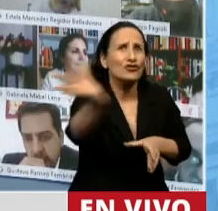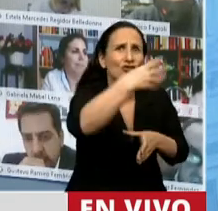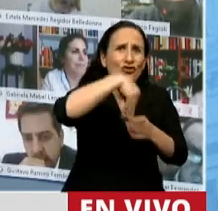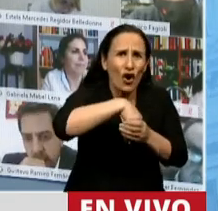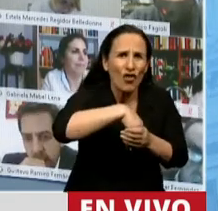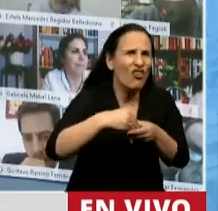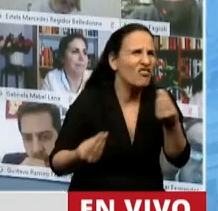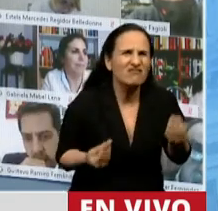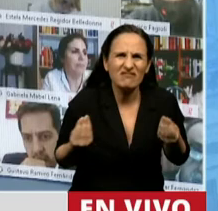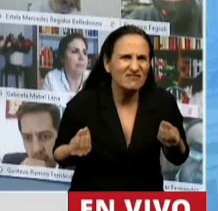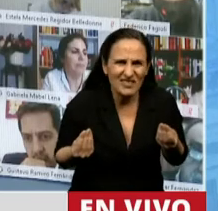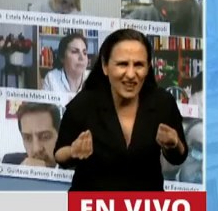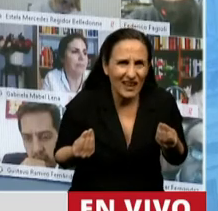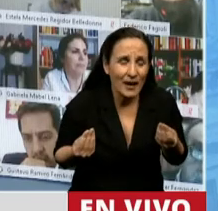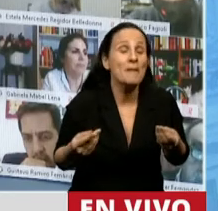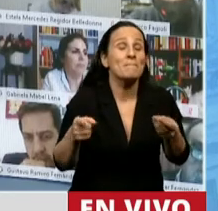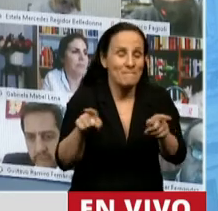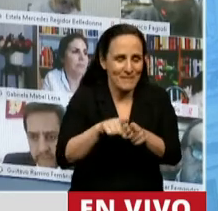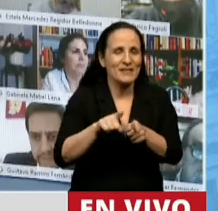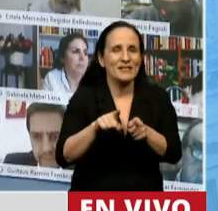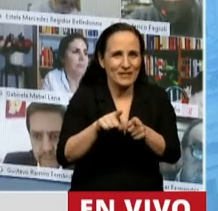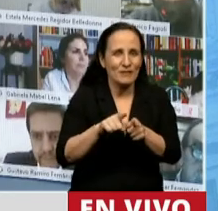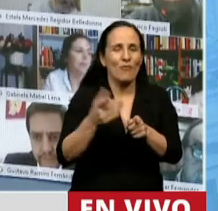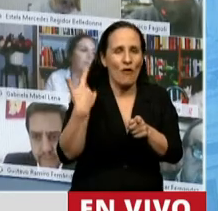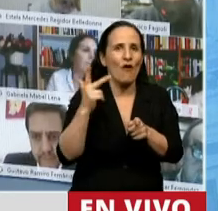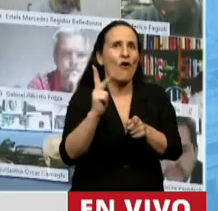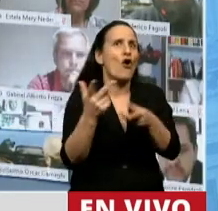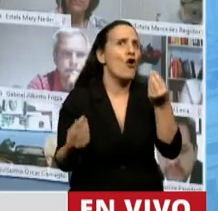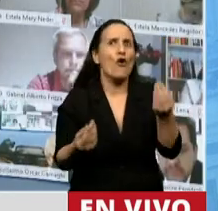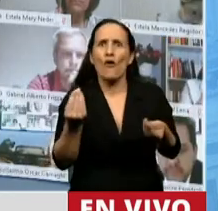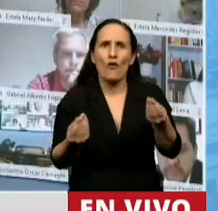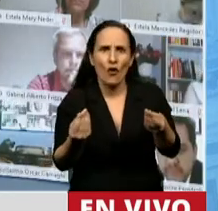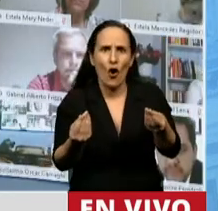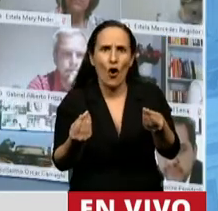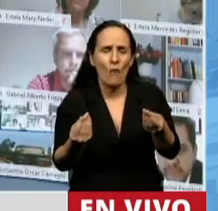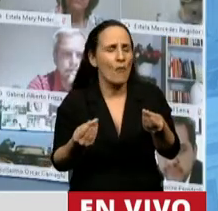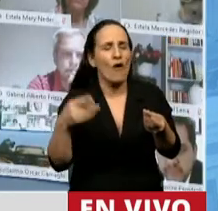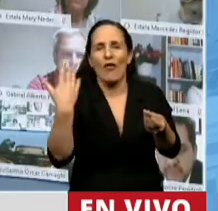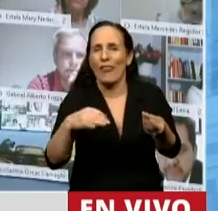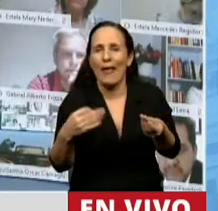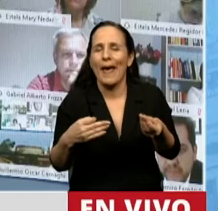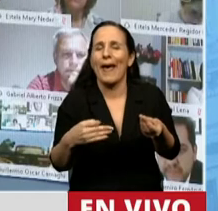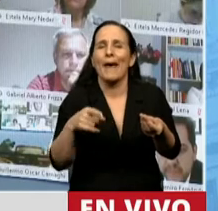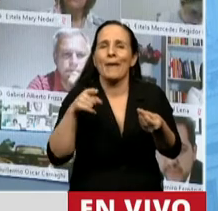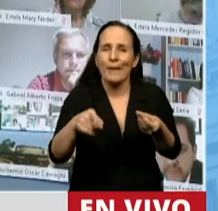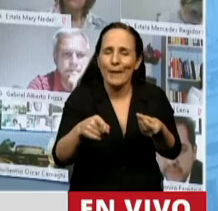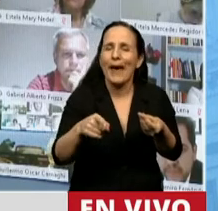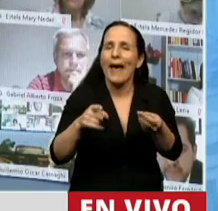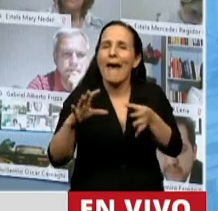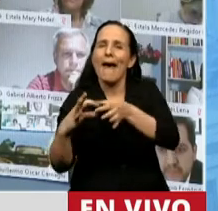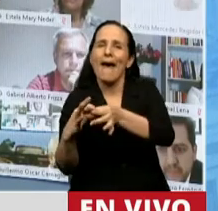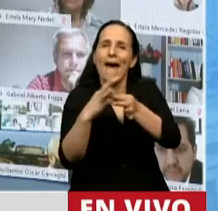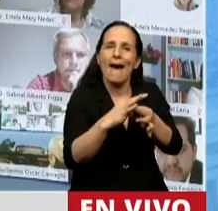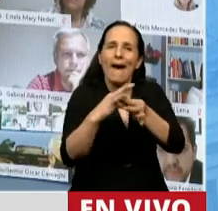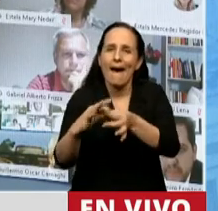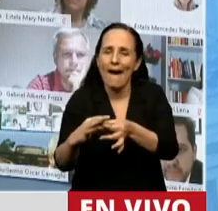en lo que le decía de qué manera lo hacemos de manera transversal y en alianza estratégica